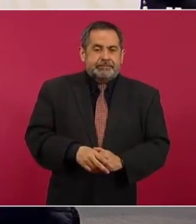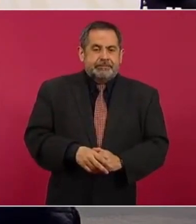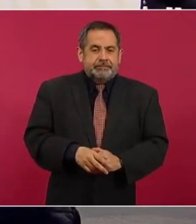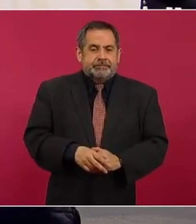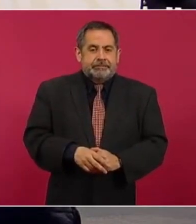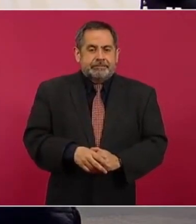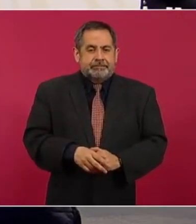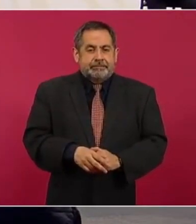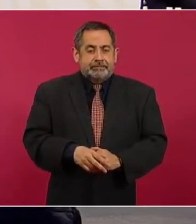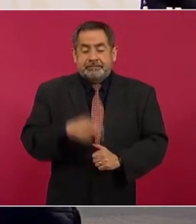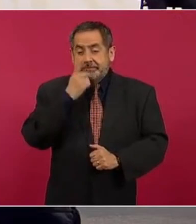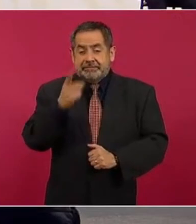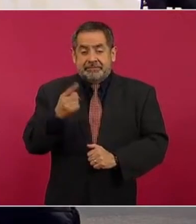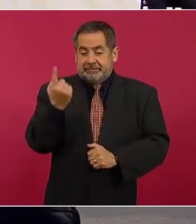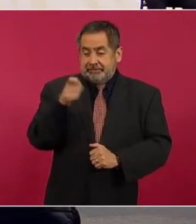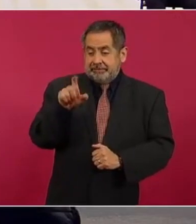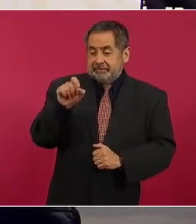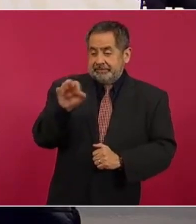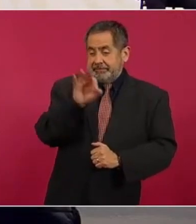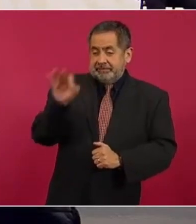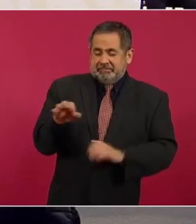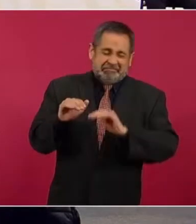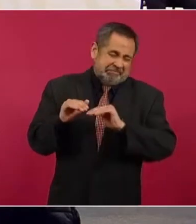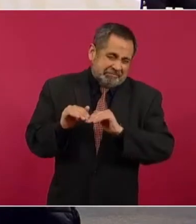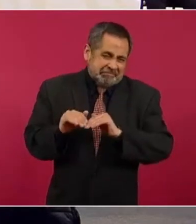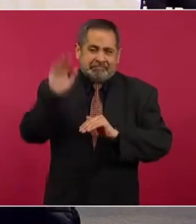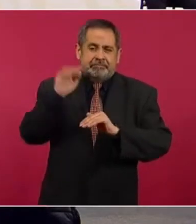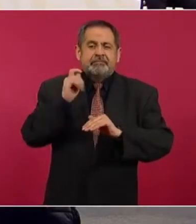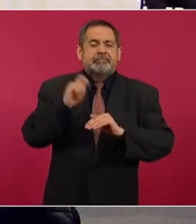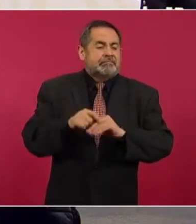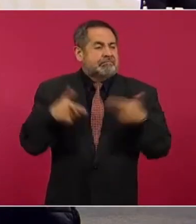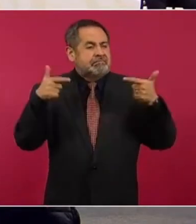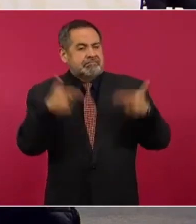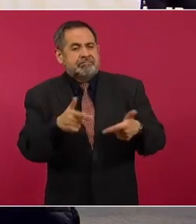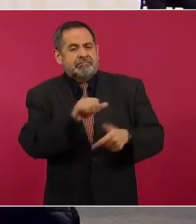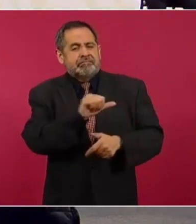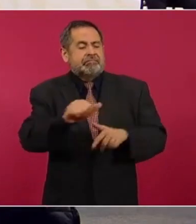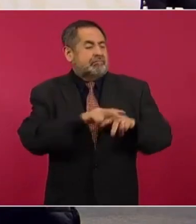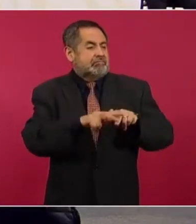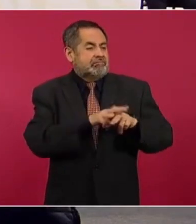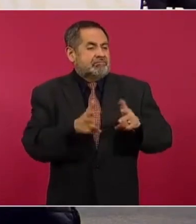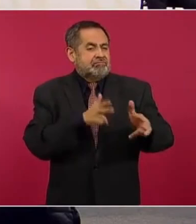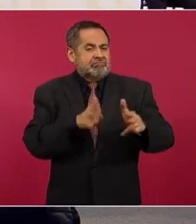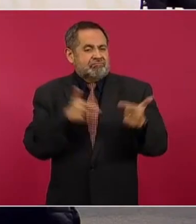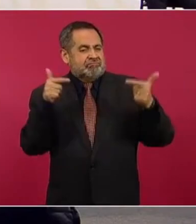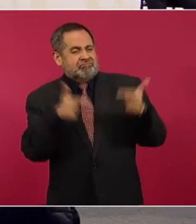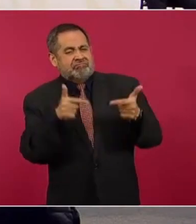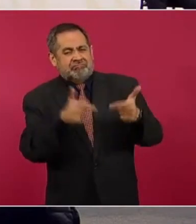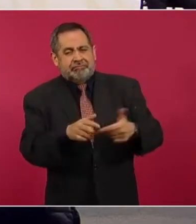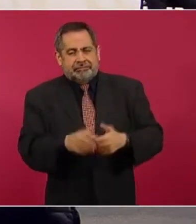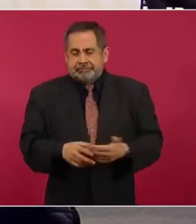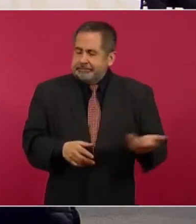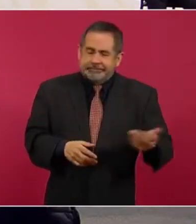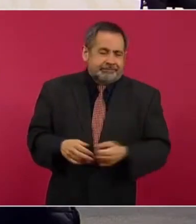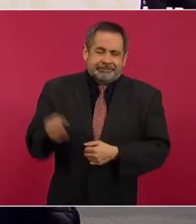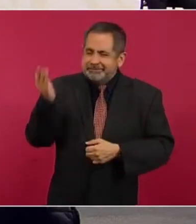crece 120 por ciento asalto a trenes, falso.